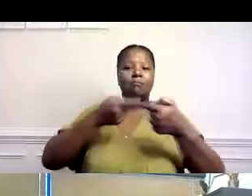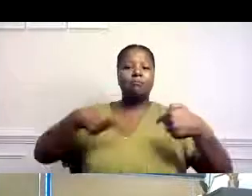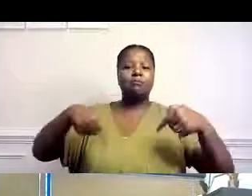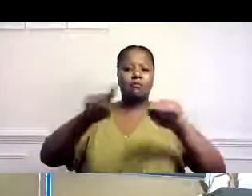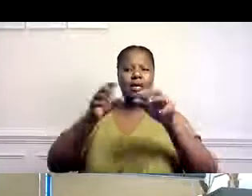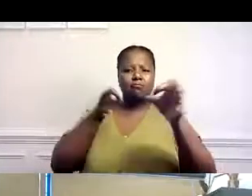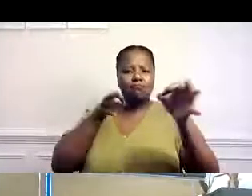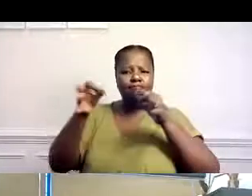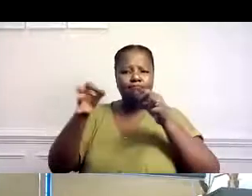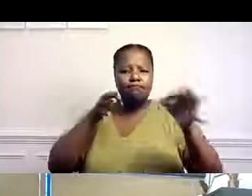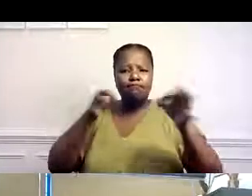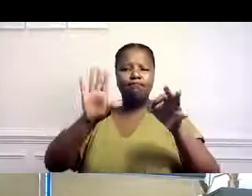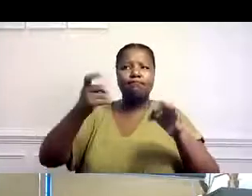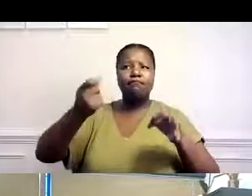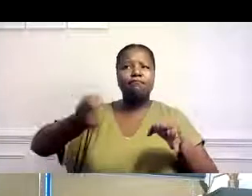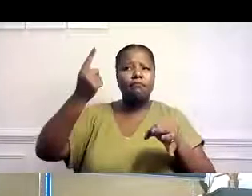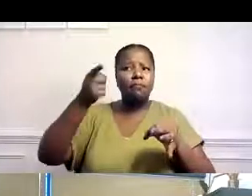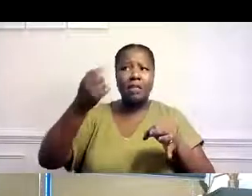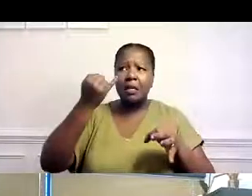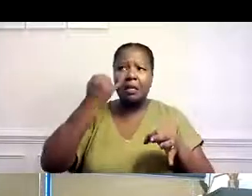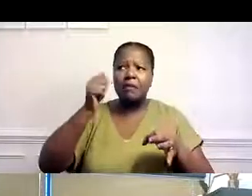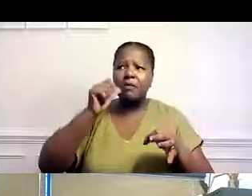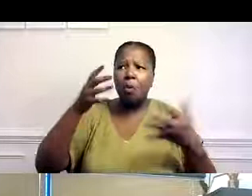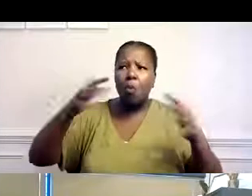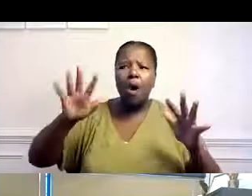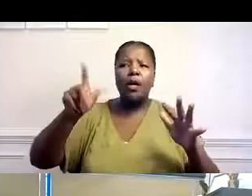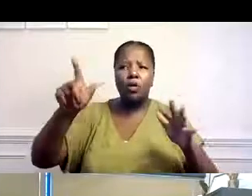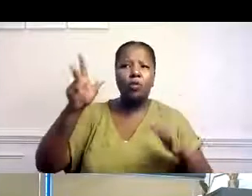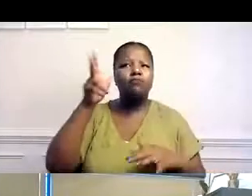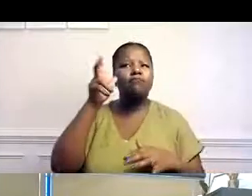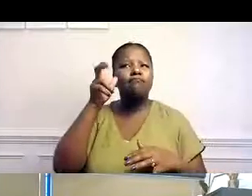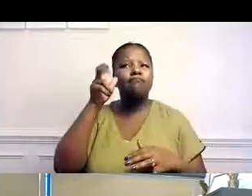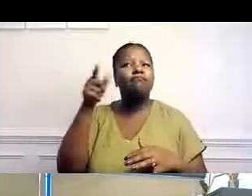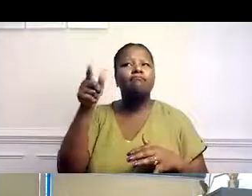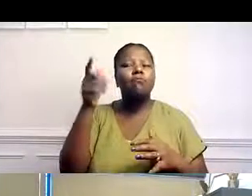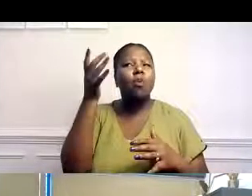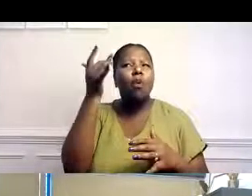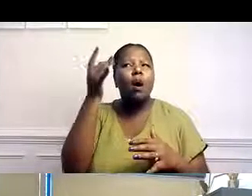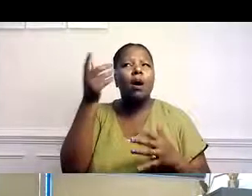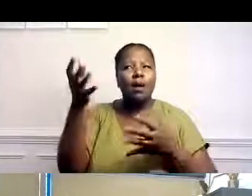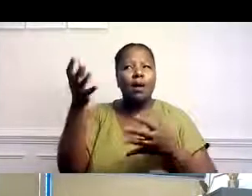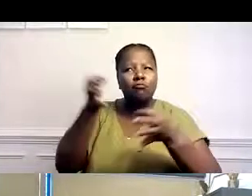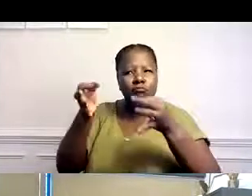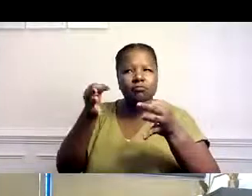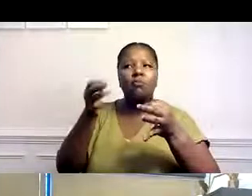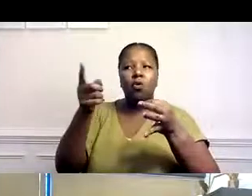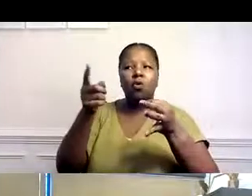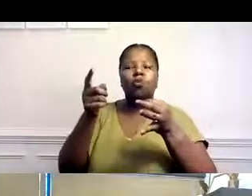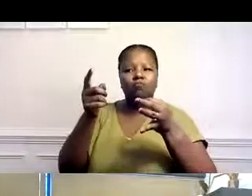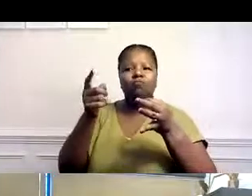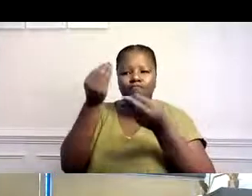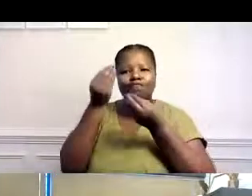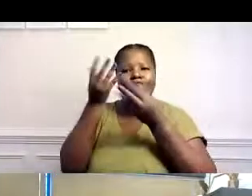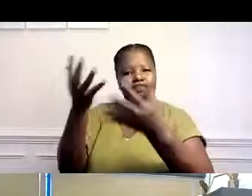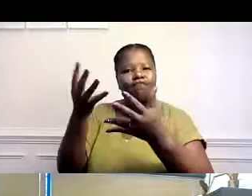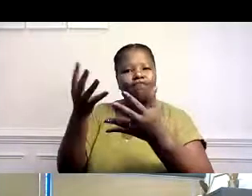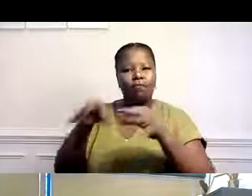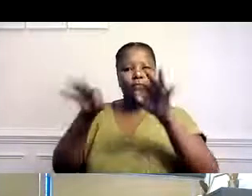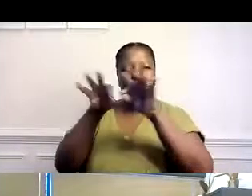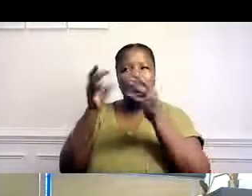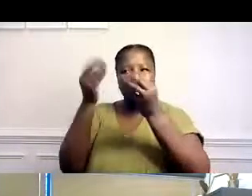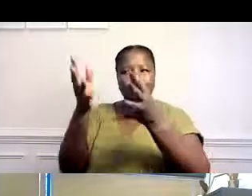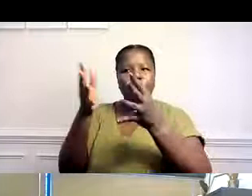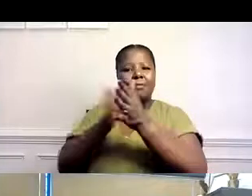entender por qué. Primero, escúcheles. Escúcheles. Al respecto de por qué tal vez no quieran la vacuna. Y